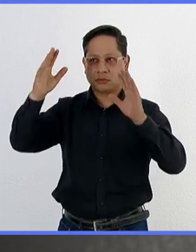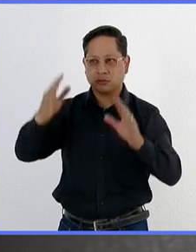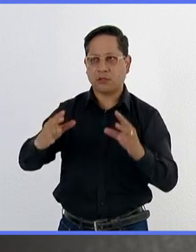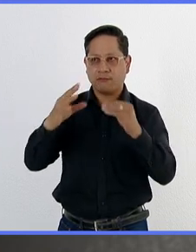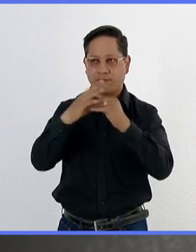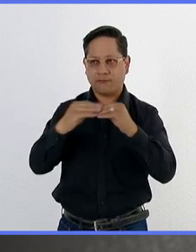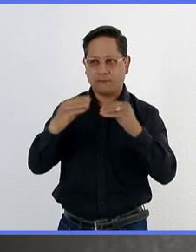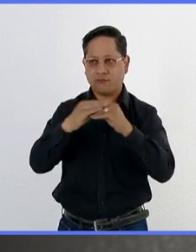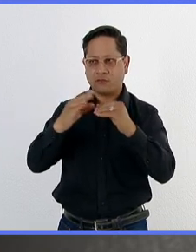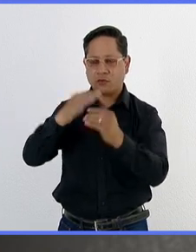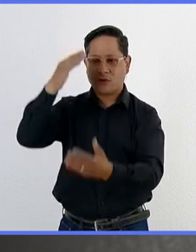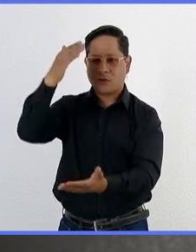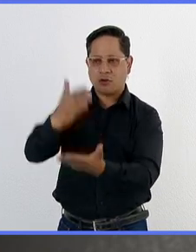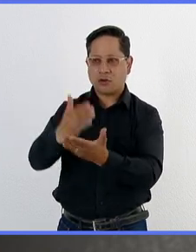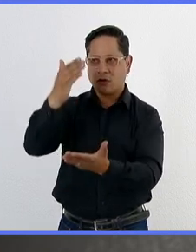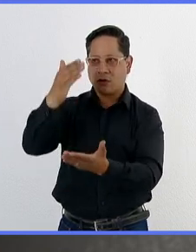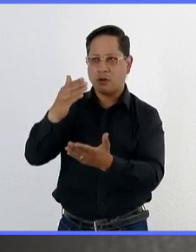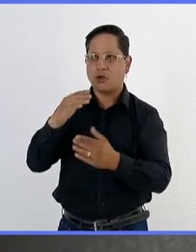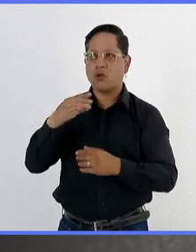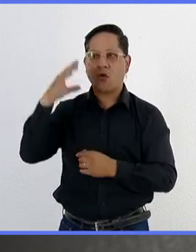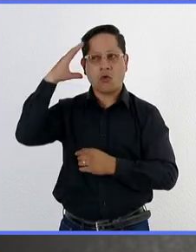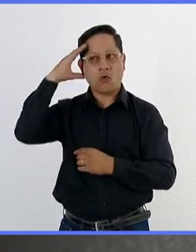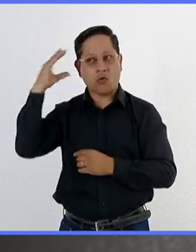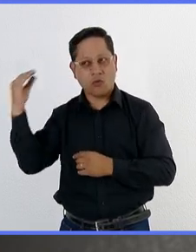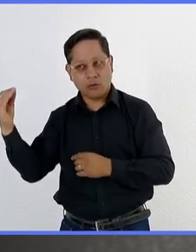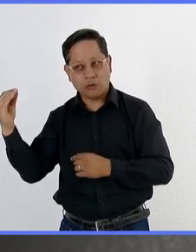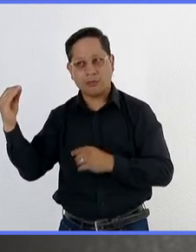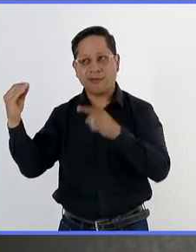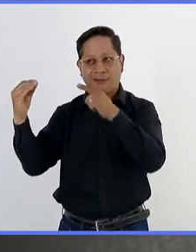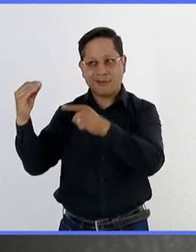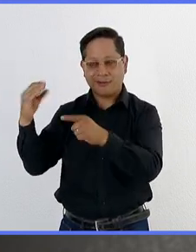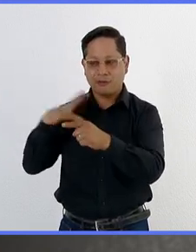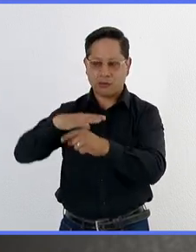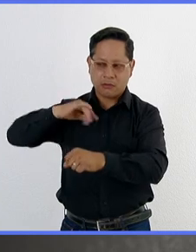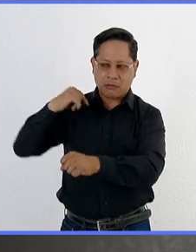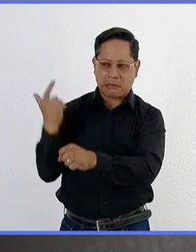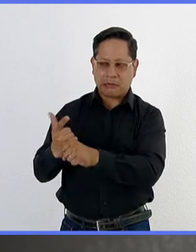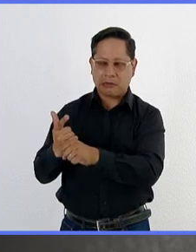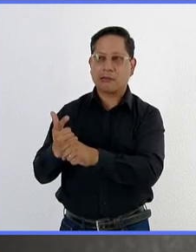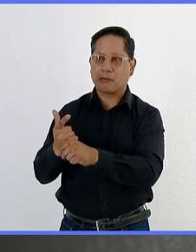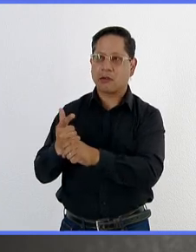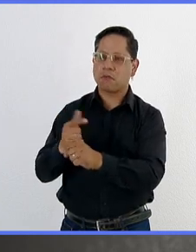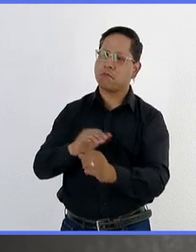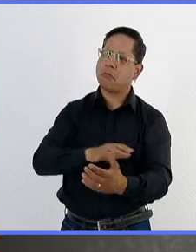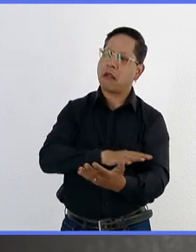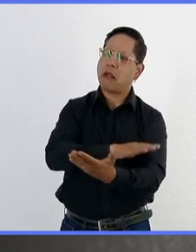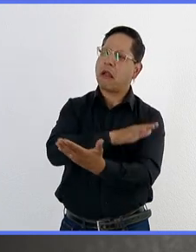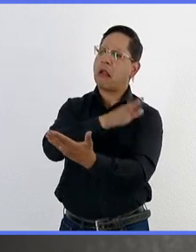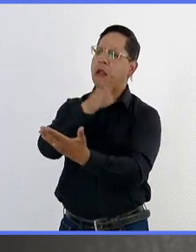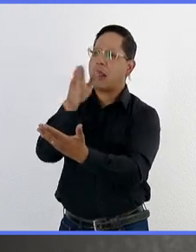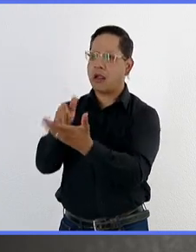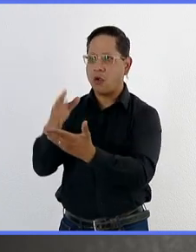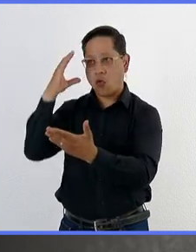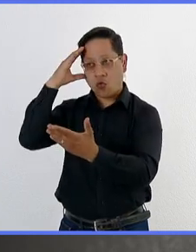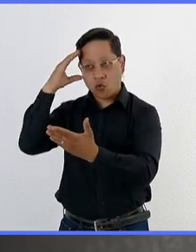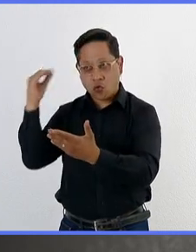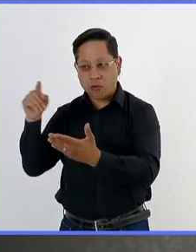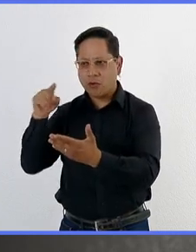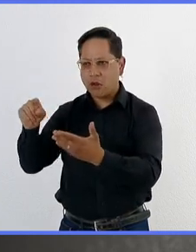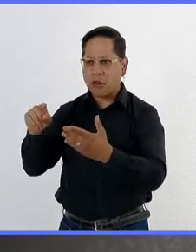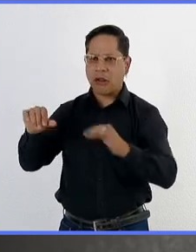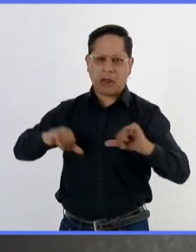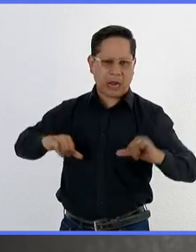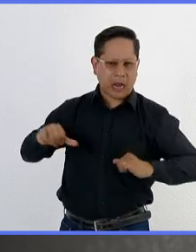mosca del Mediterráneo en Colima, porque habíamos tenido una detección en ese estado. Afortunadamente se hicieron todas las